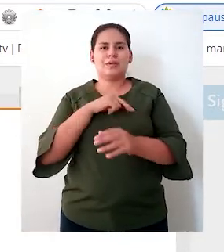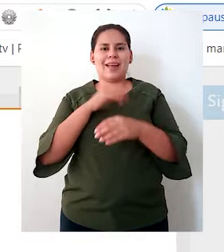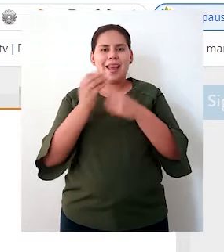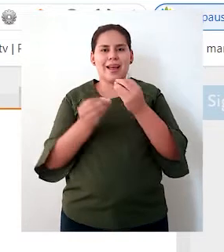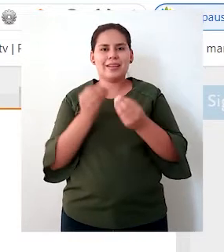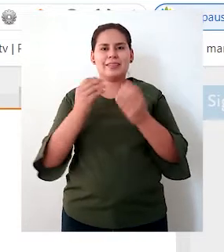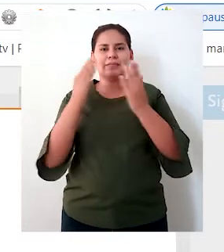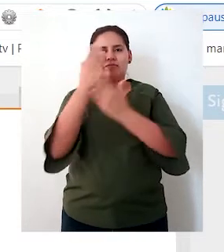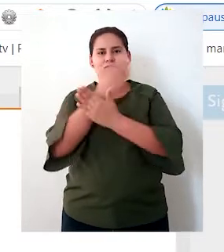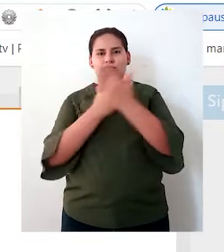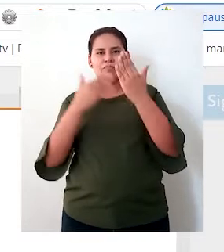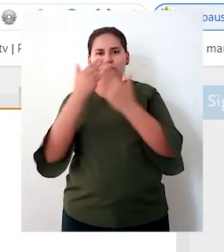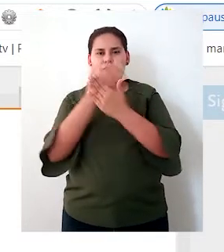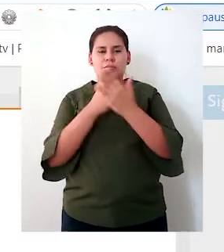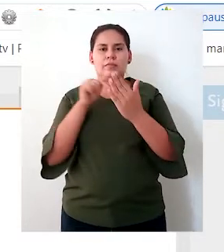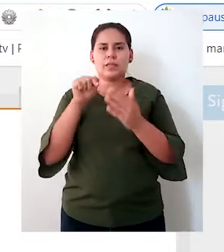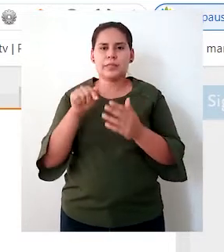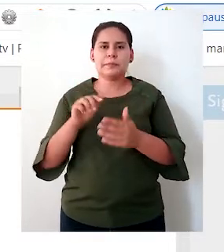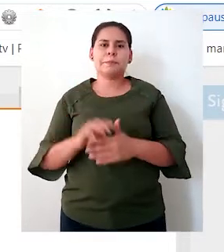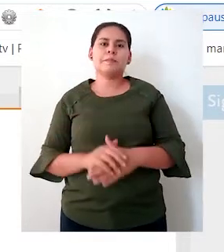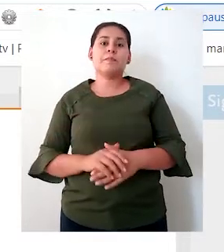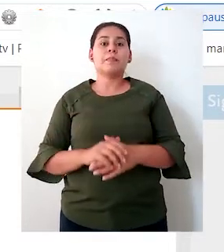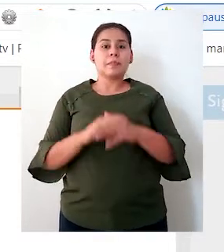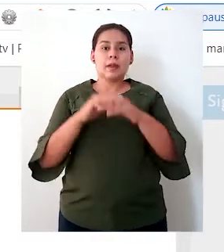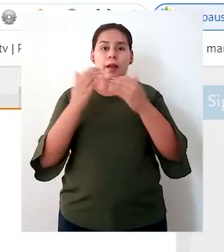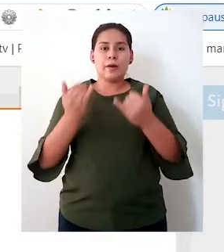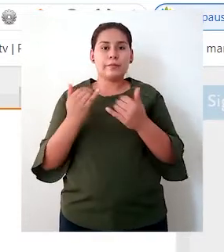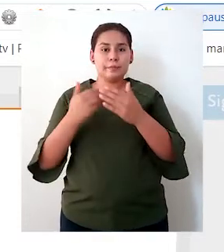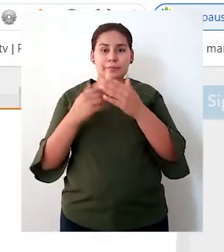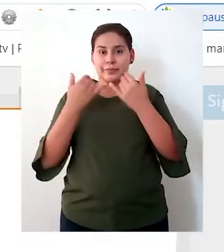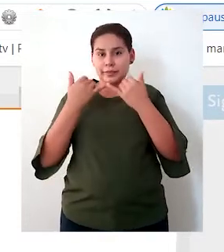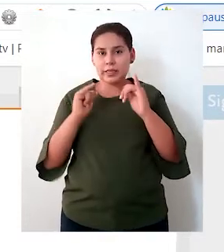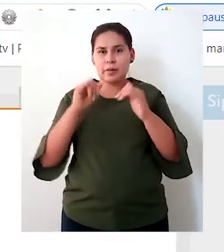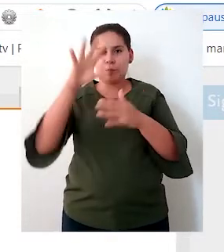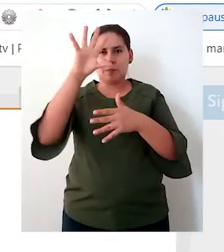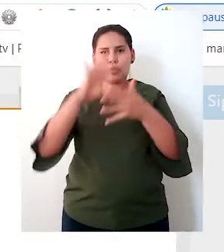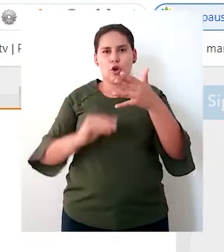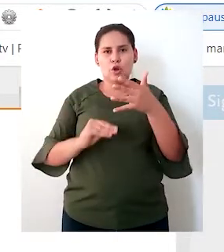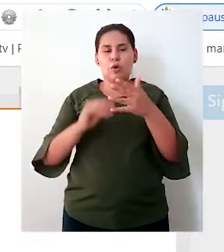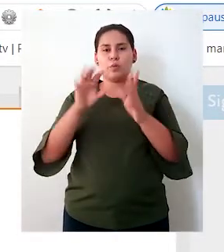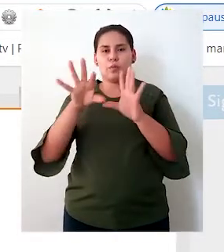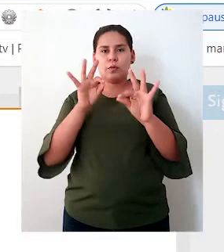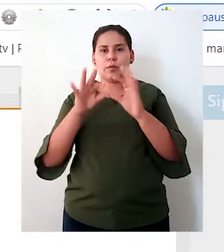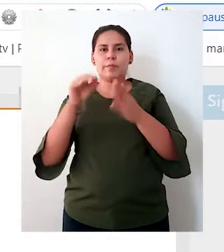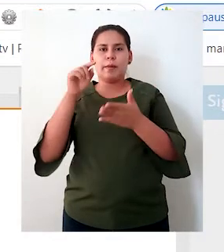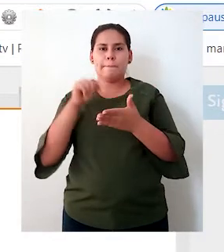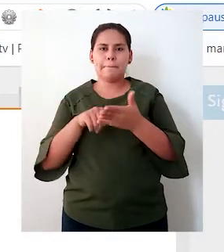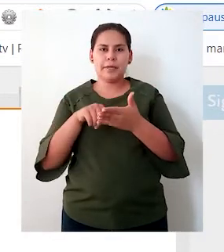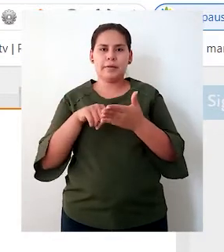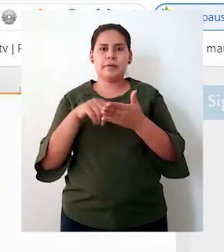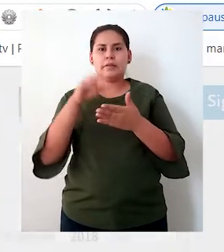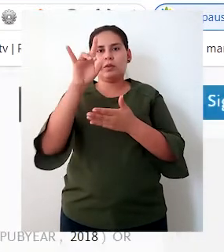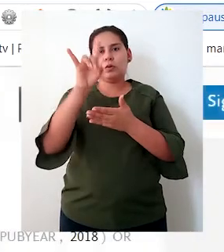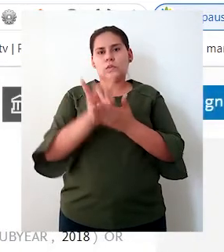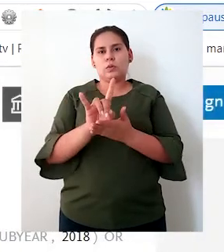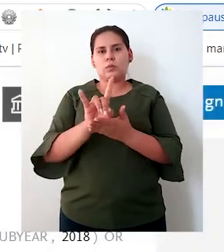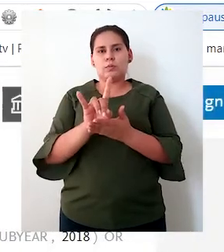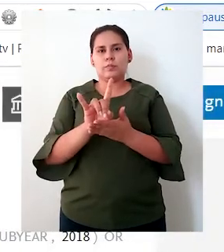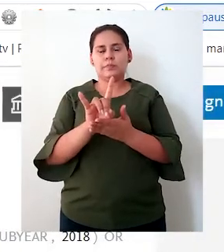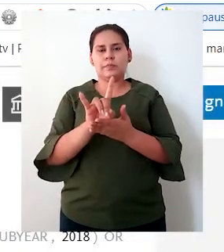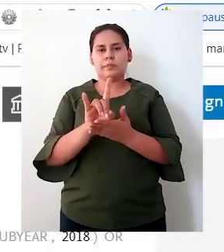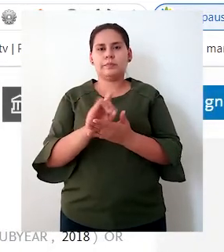hacer el análisis bibliométrico. Una vez seleccionados todos, vamos a hacer clic en el botón Exportar.